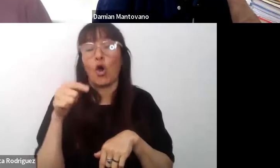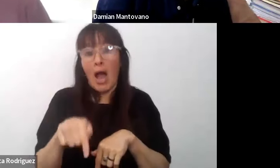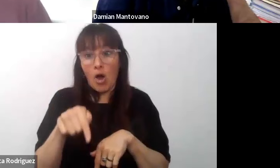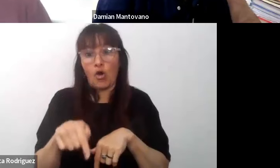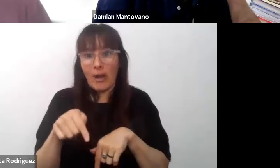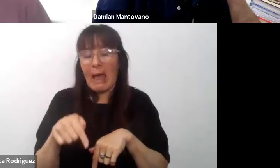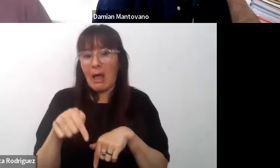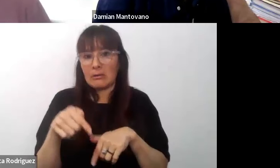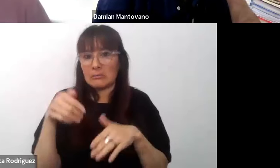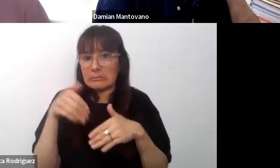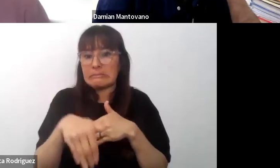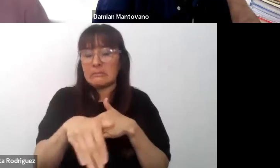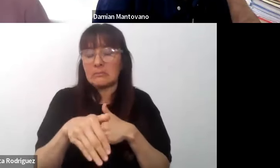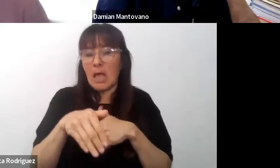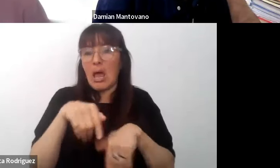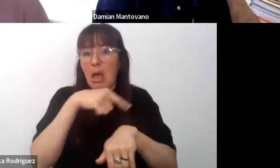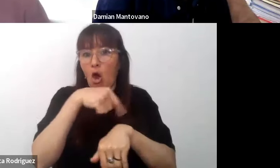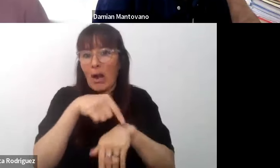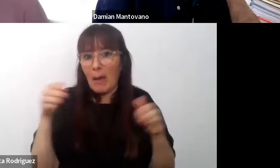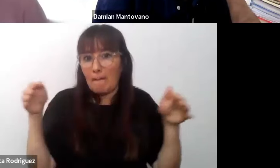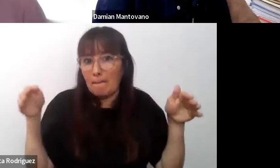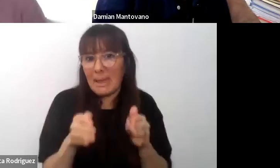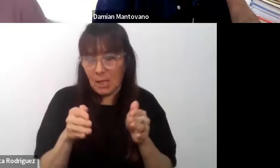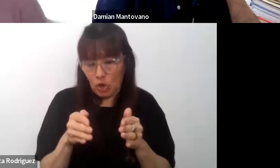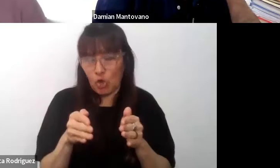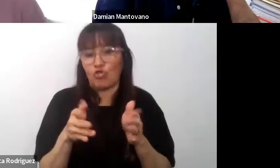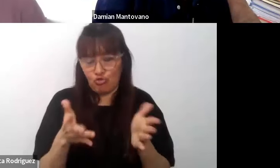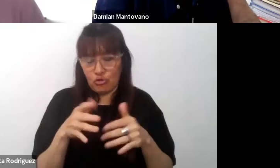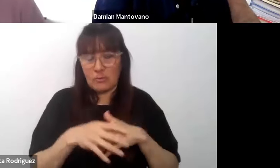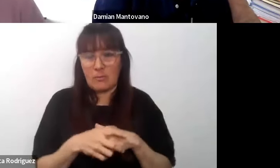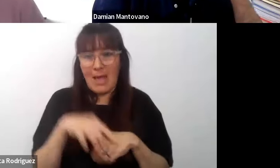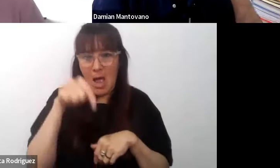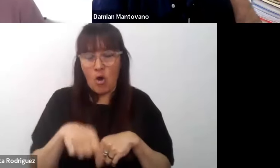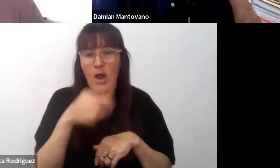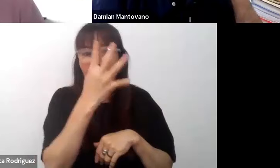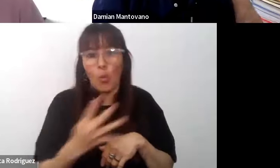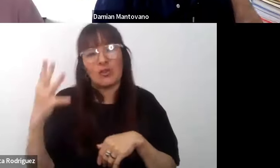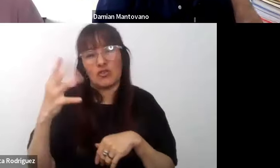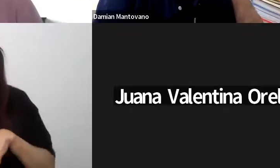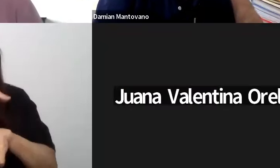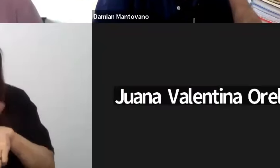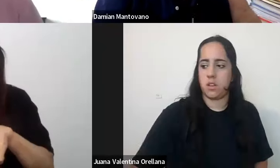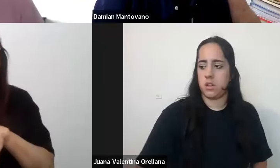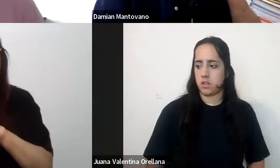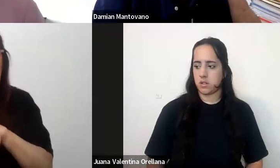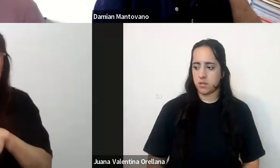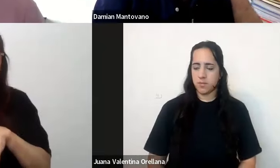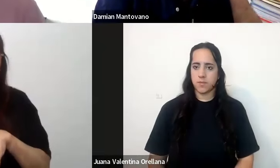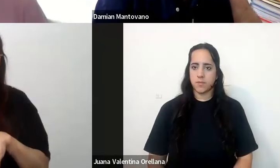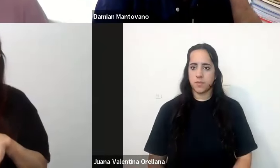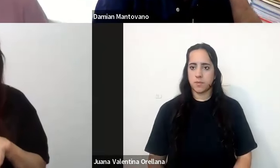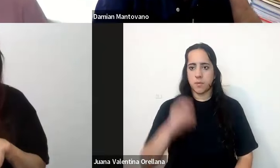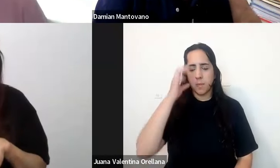formar a esta gente entonces se reducen las horas eran 400 horas antes de 2017 y ahora son